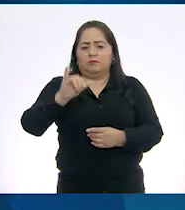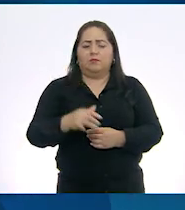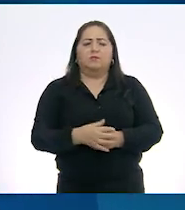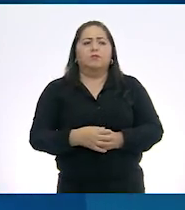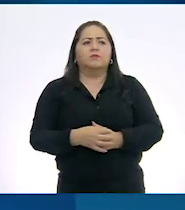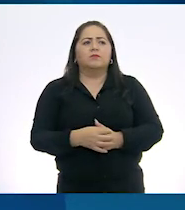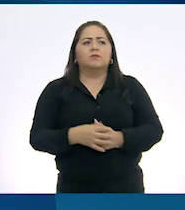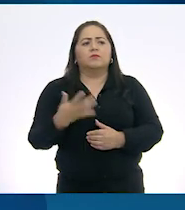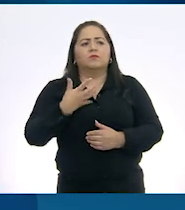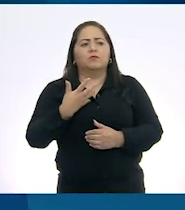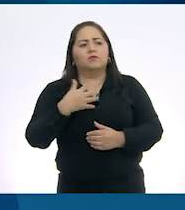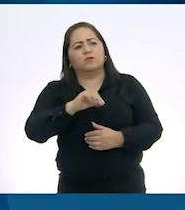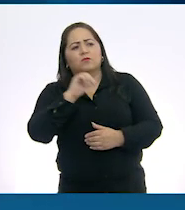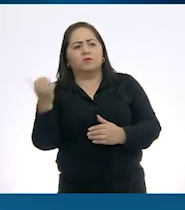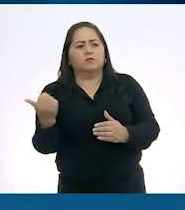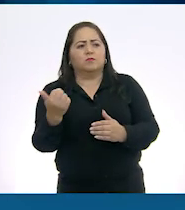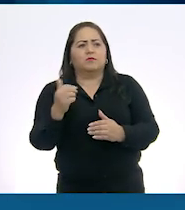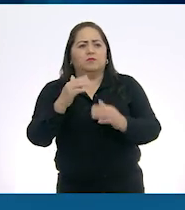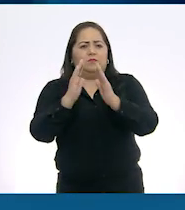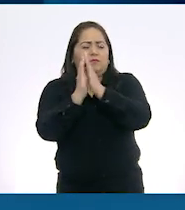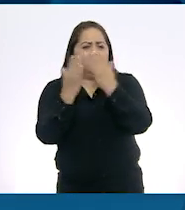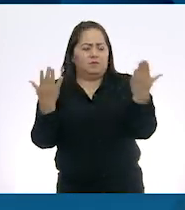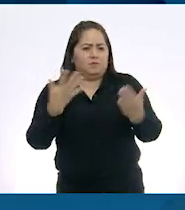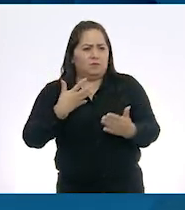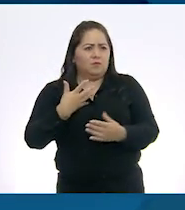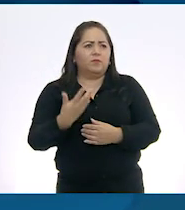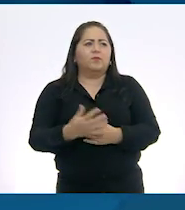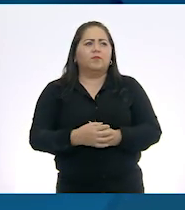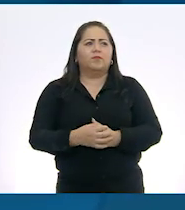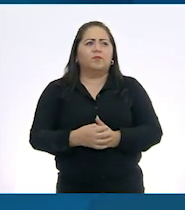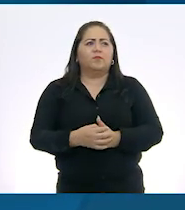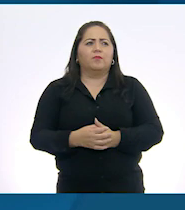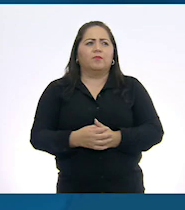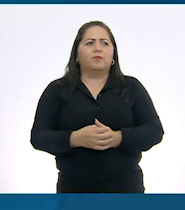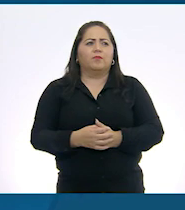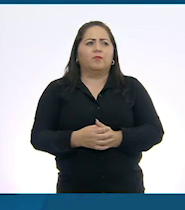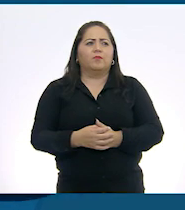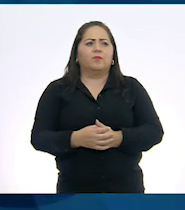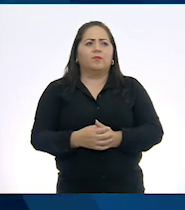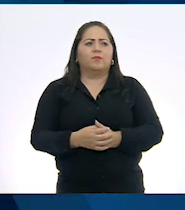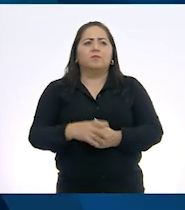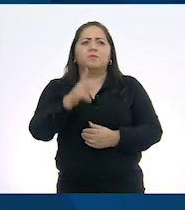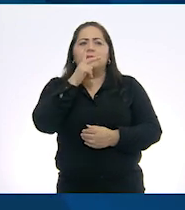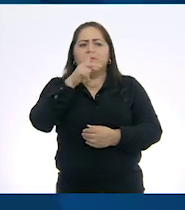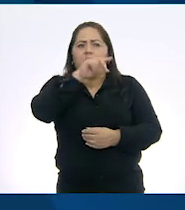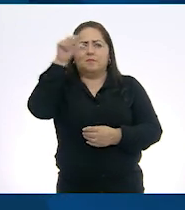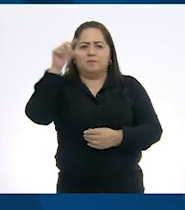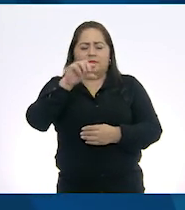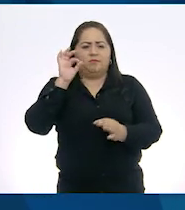Tenemos la portada, la contraportada, la página legal,